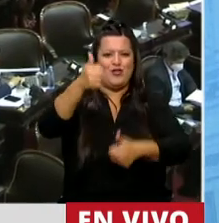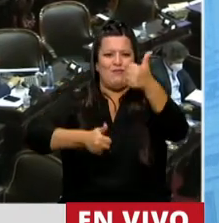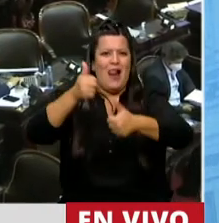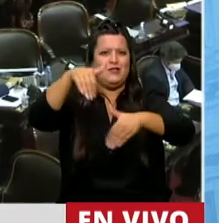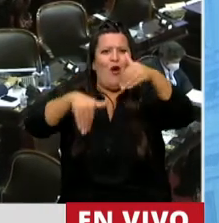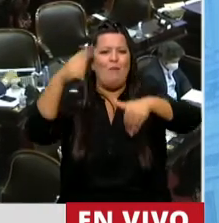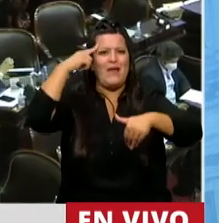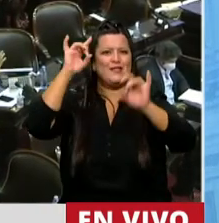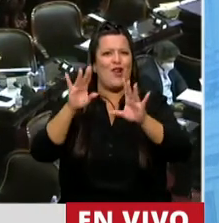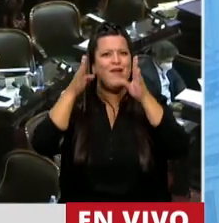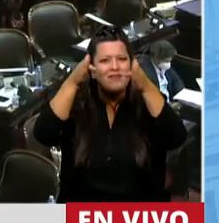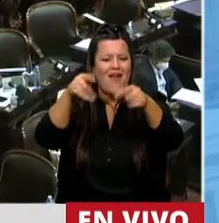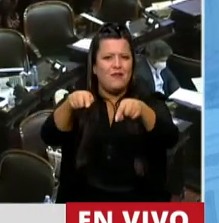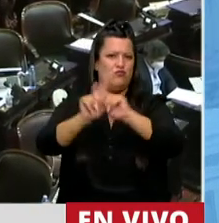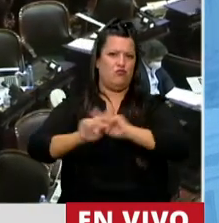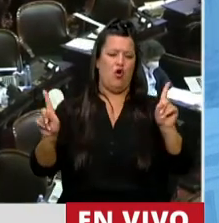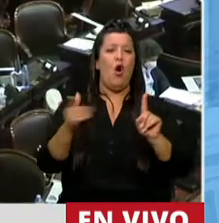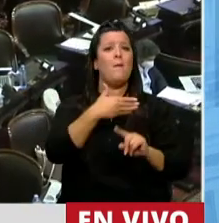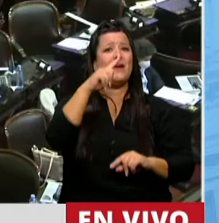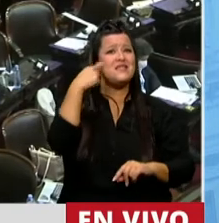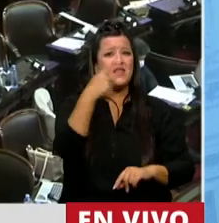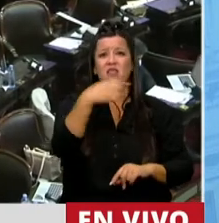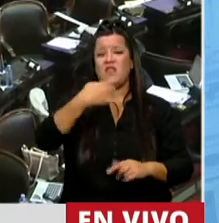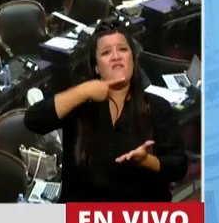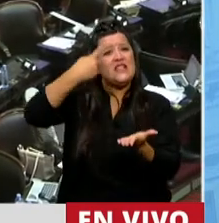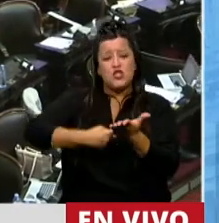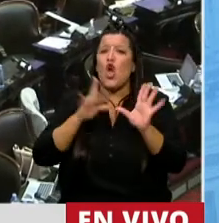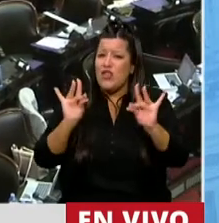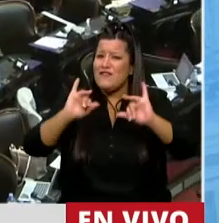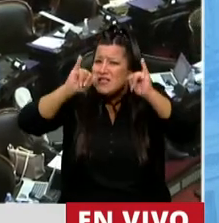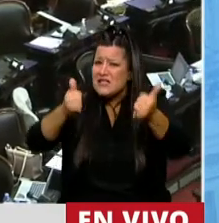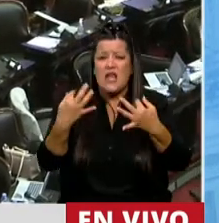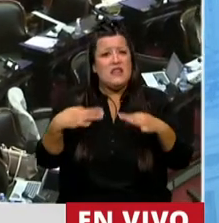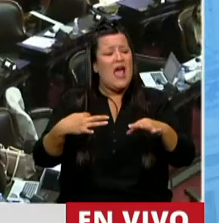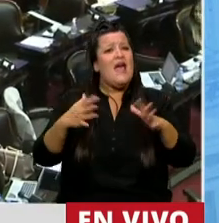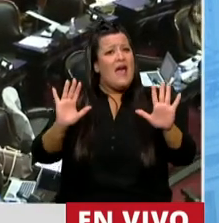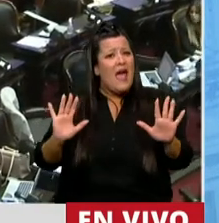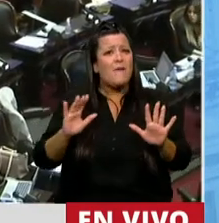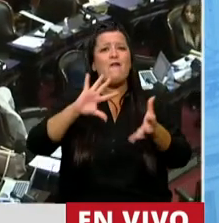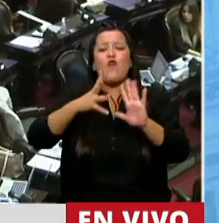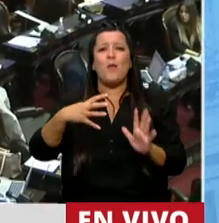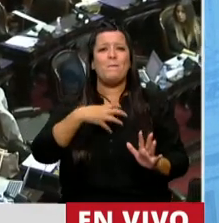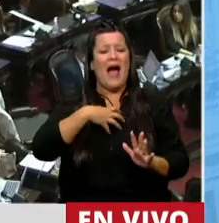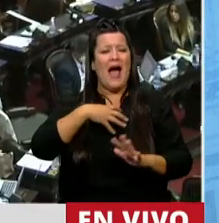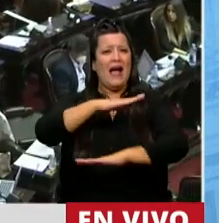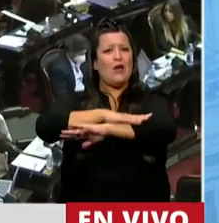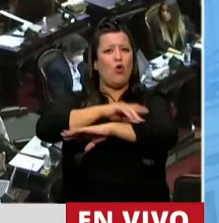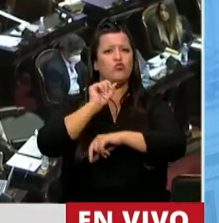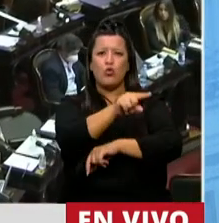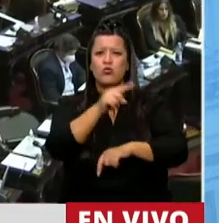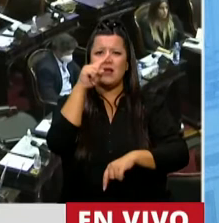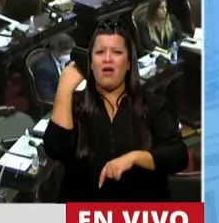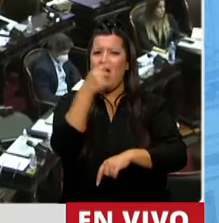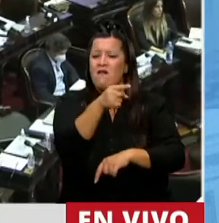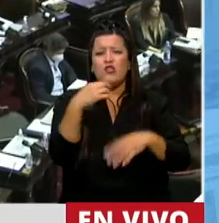pronto. El presidente de la Nación va a tener que tomar decisiones difíciles y va a tener que tener un carácter y un